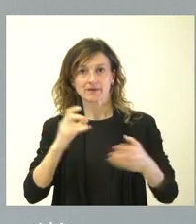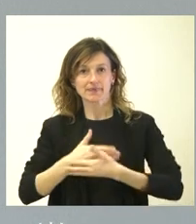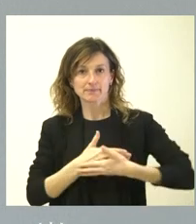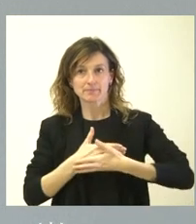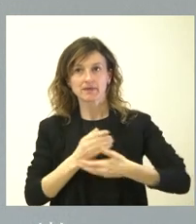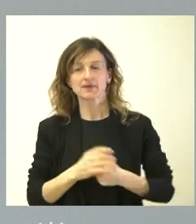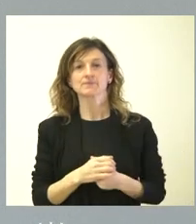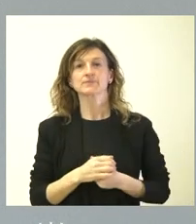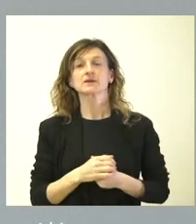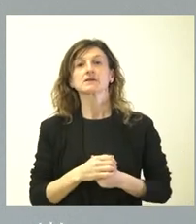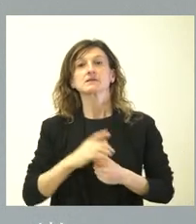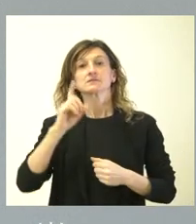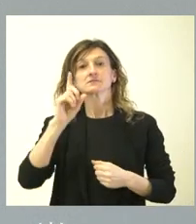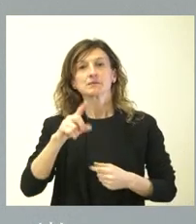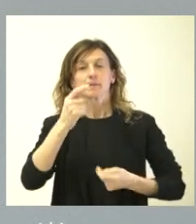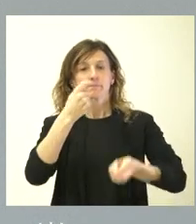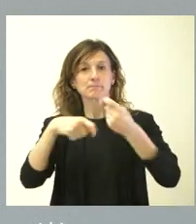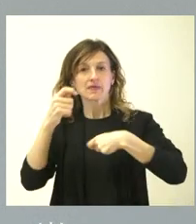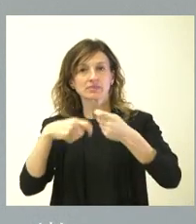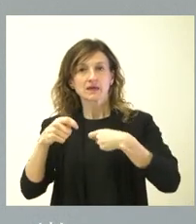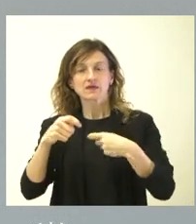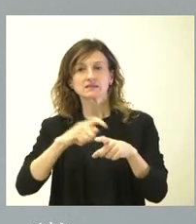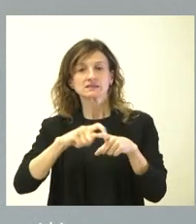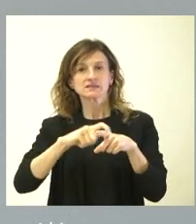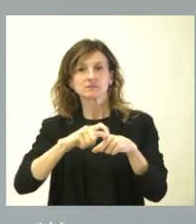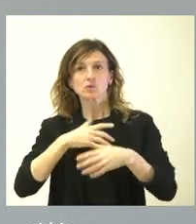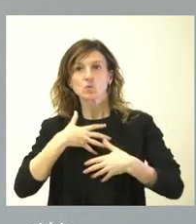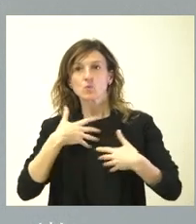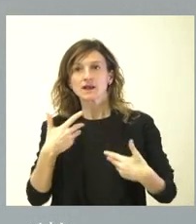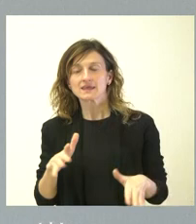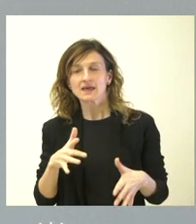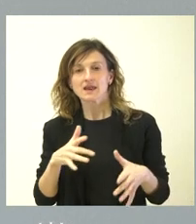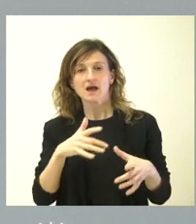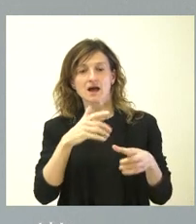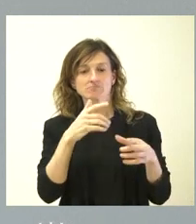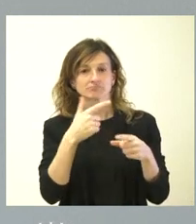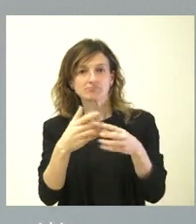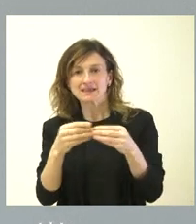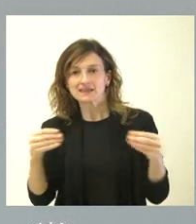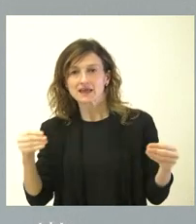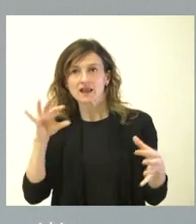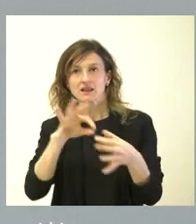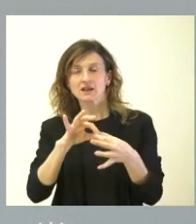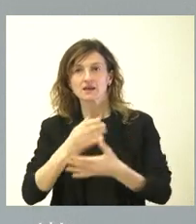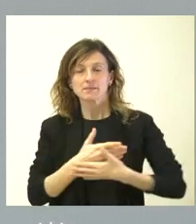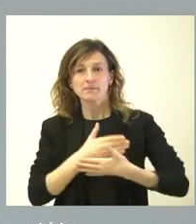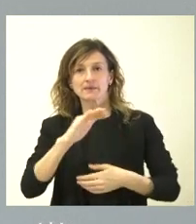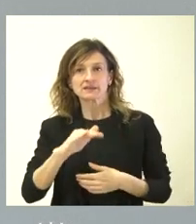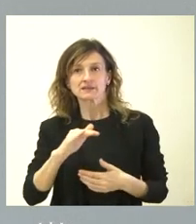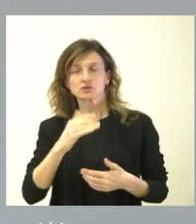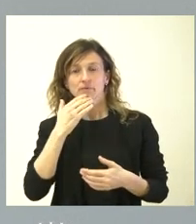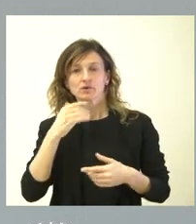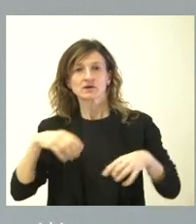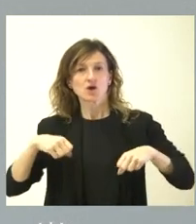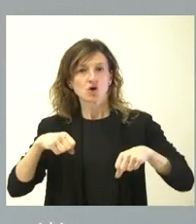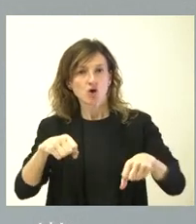bebé, desde los que venden cualquier tipo de instrumento o en ser vinculado al niño, me estoy hablando del coche